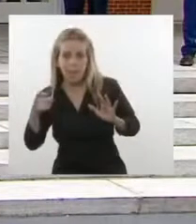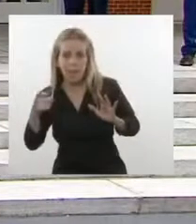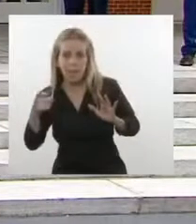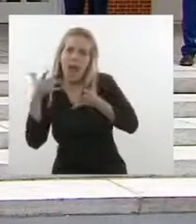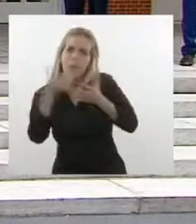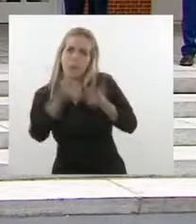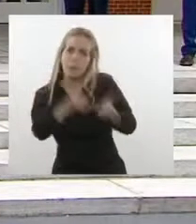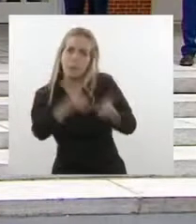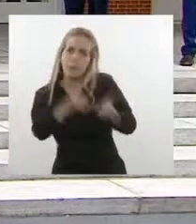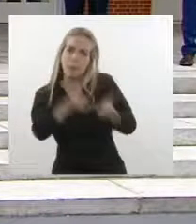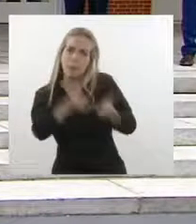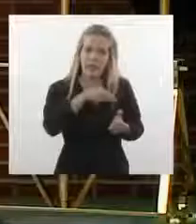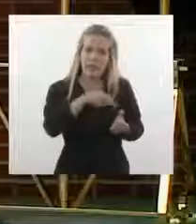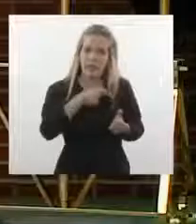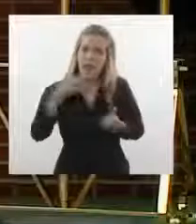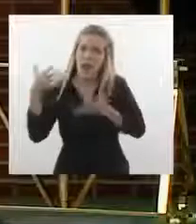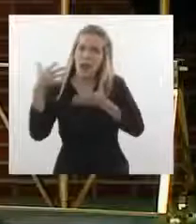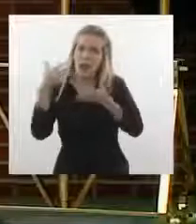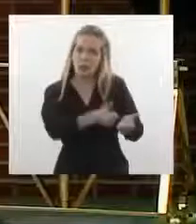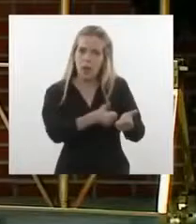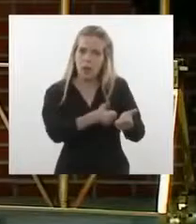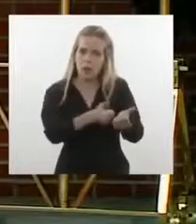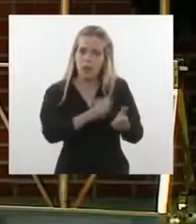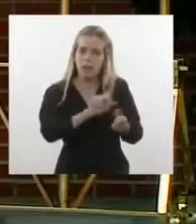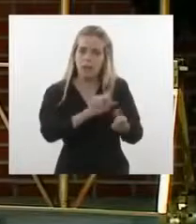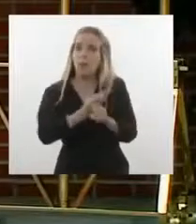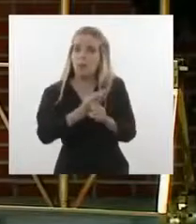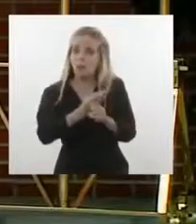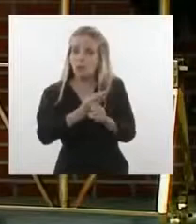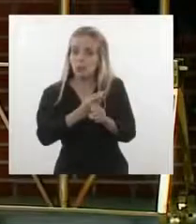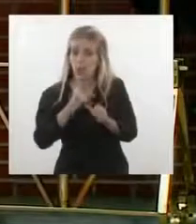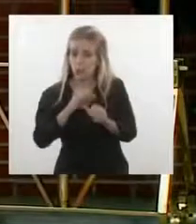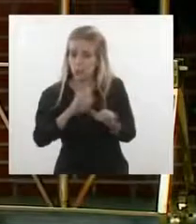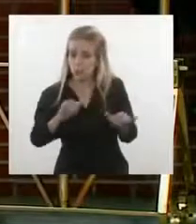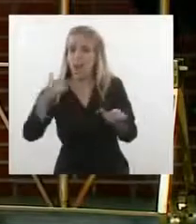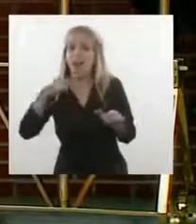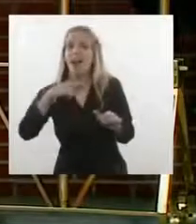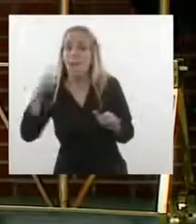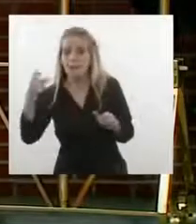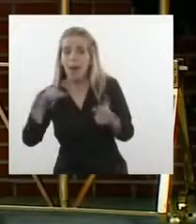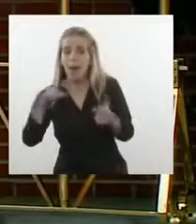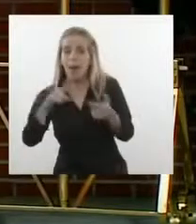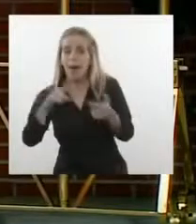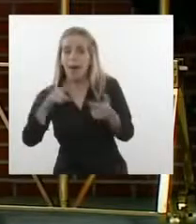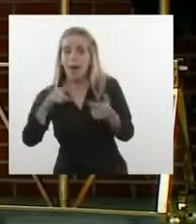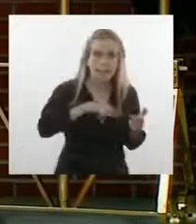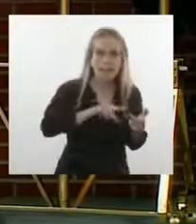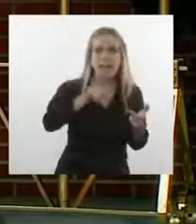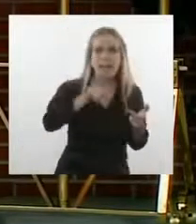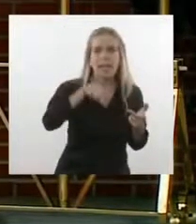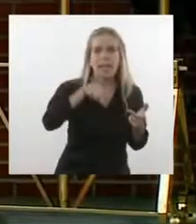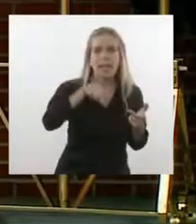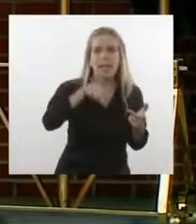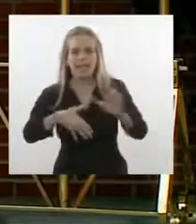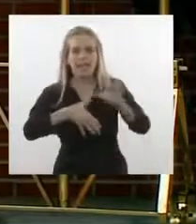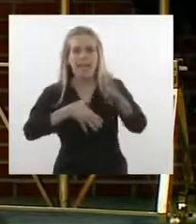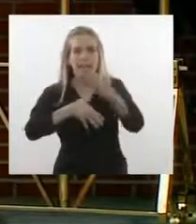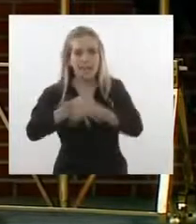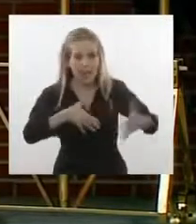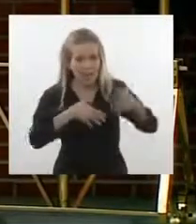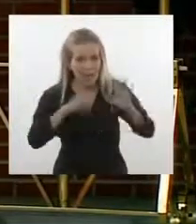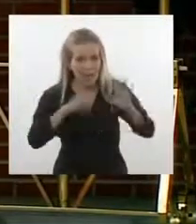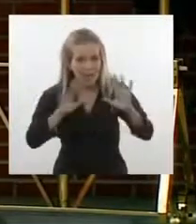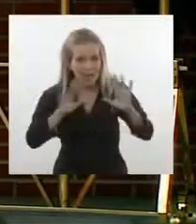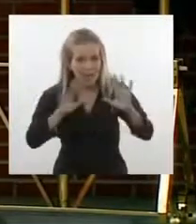presidente Fernández. En segundo lugar, España, junto con Argentina y otros países de América Latina, hemos trabajado